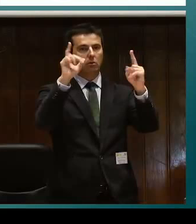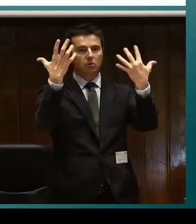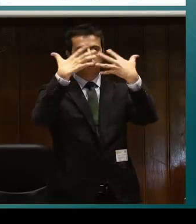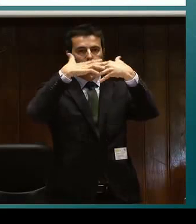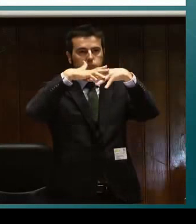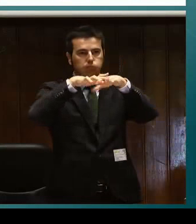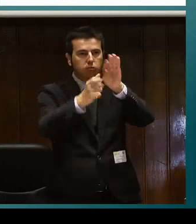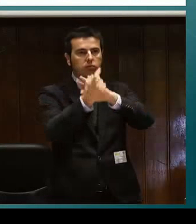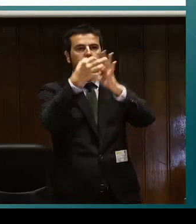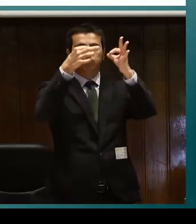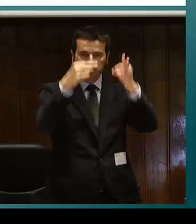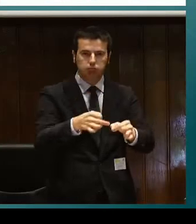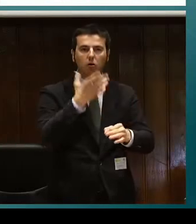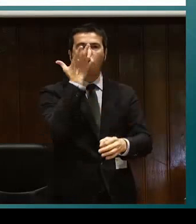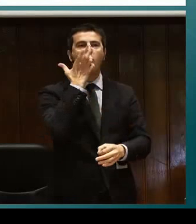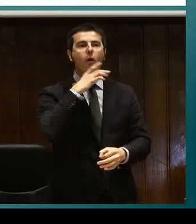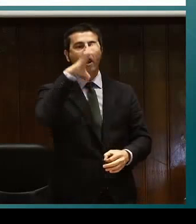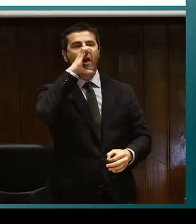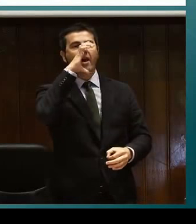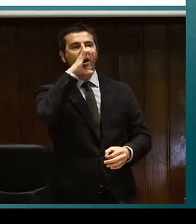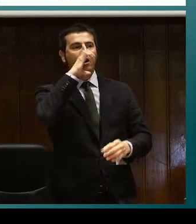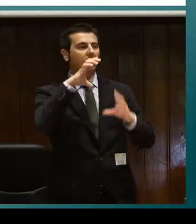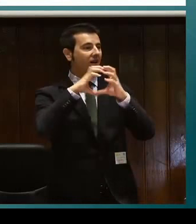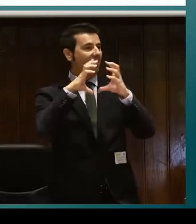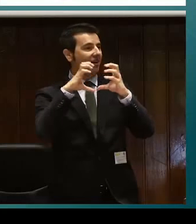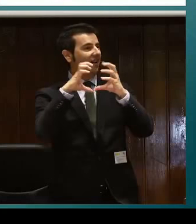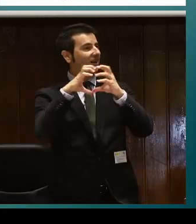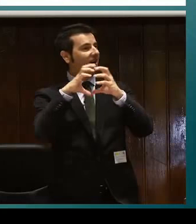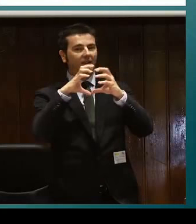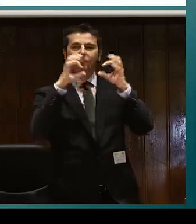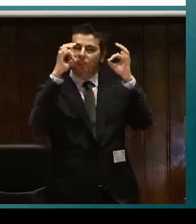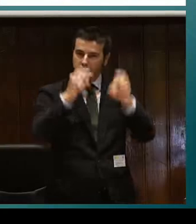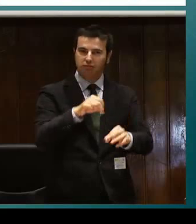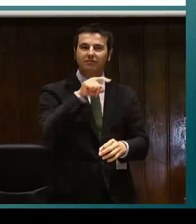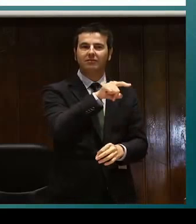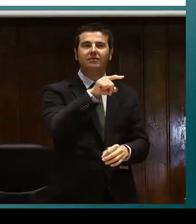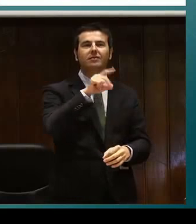Y la mezcla, ¿cuál es? La combinación de los dos colores es el color naranja.